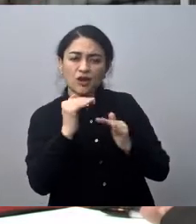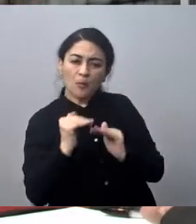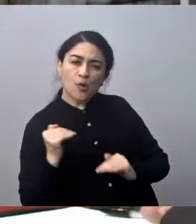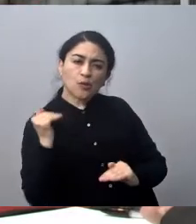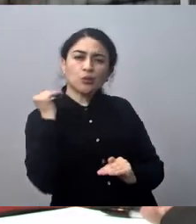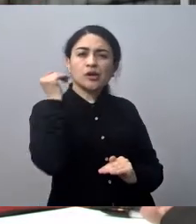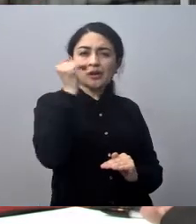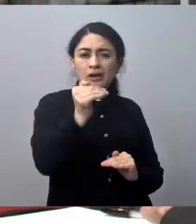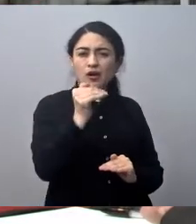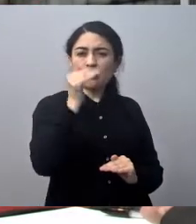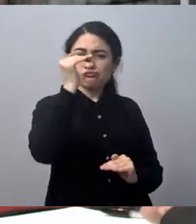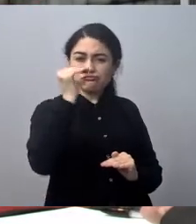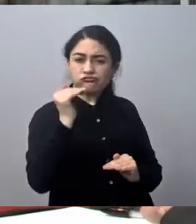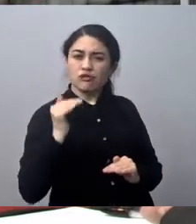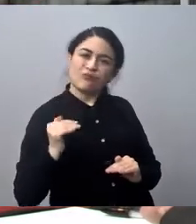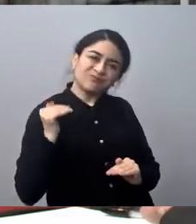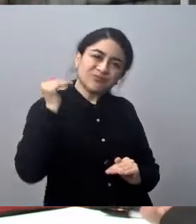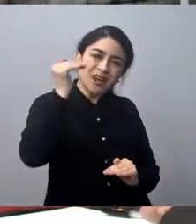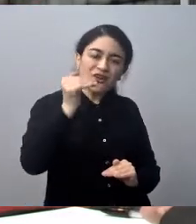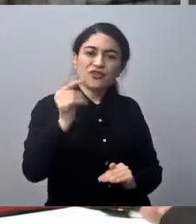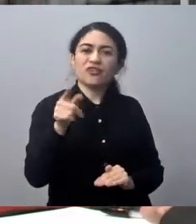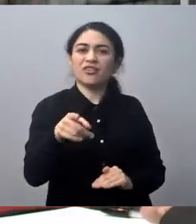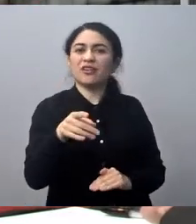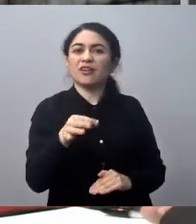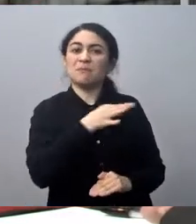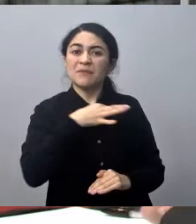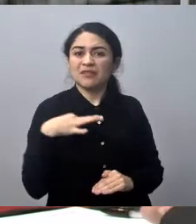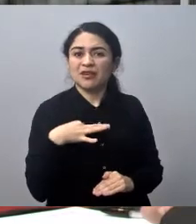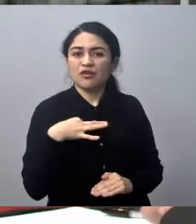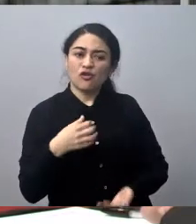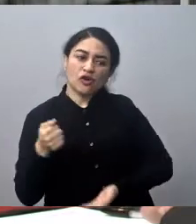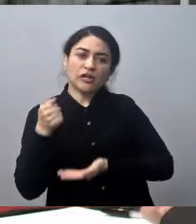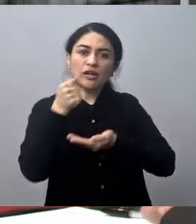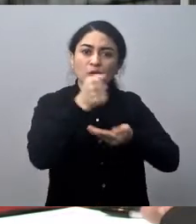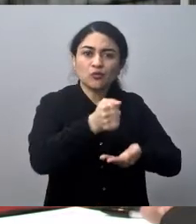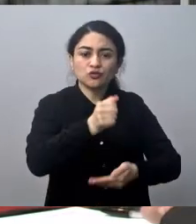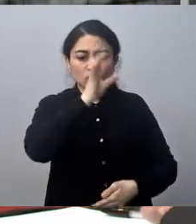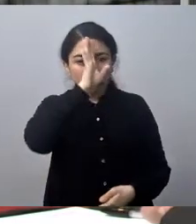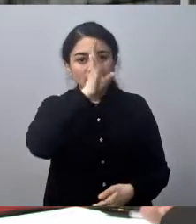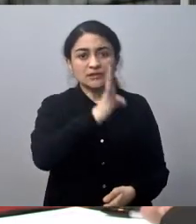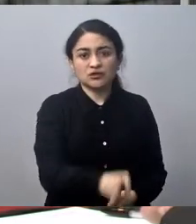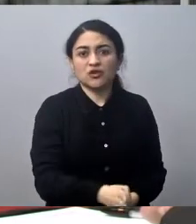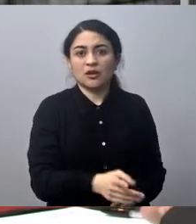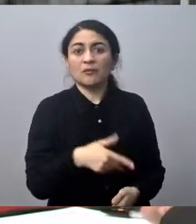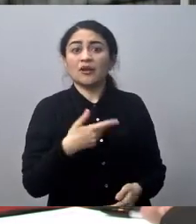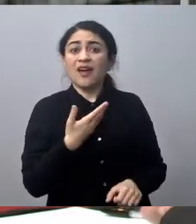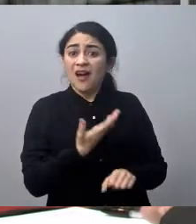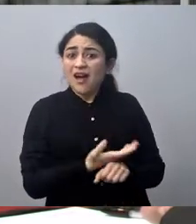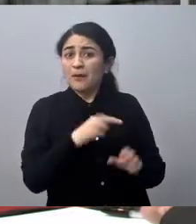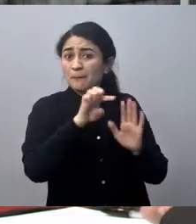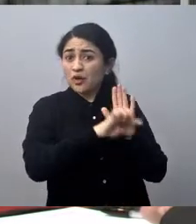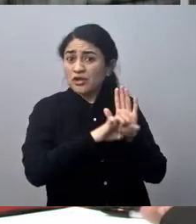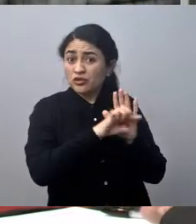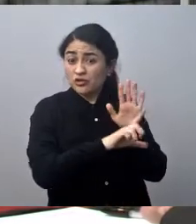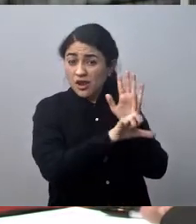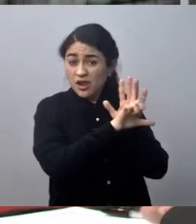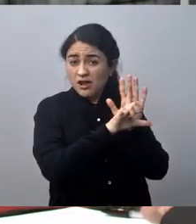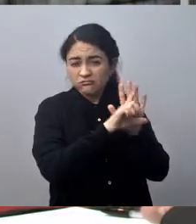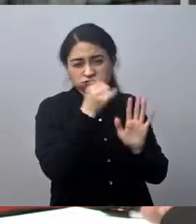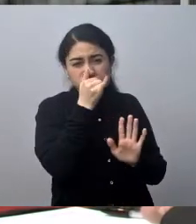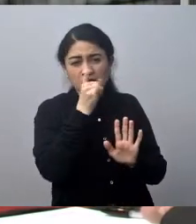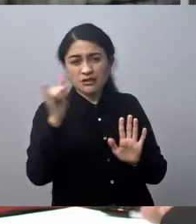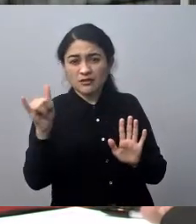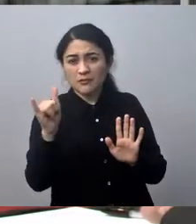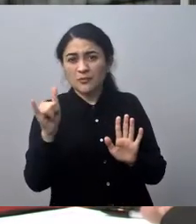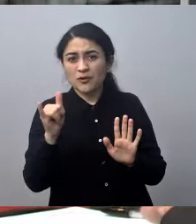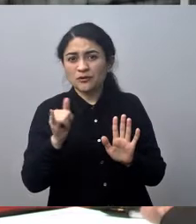ministerio, con recursos, con decisiones, porque ahí nos decían que hay un proyecto de ley en el Parlamento que está hace bastante tiempo, que